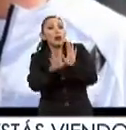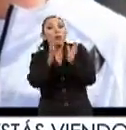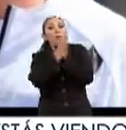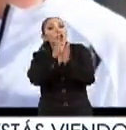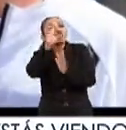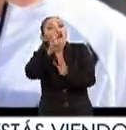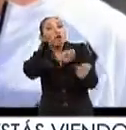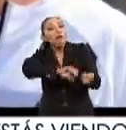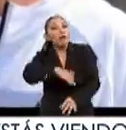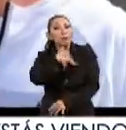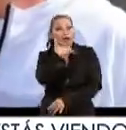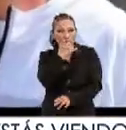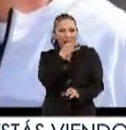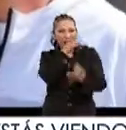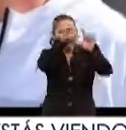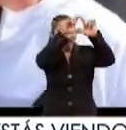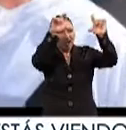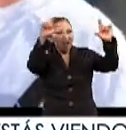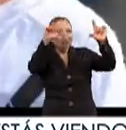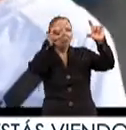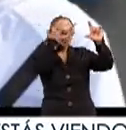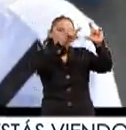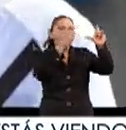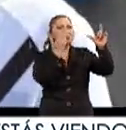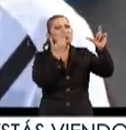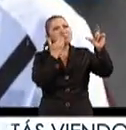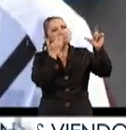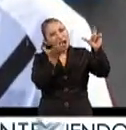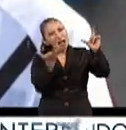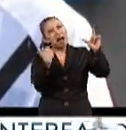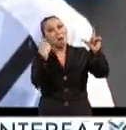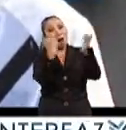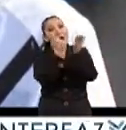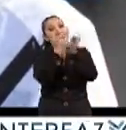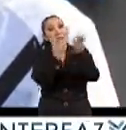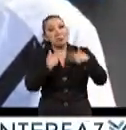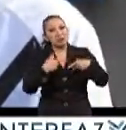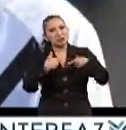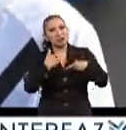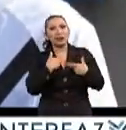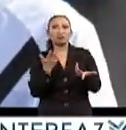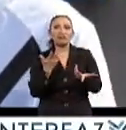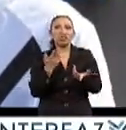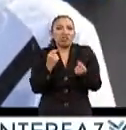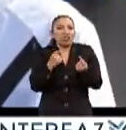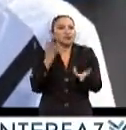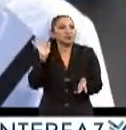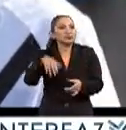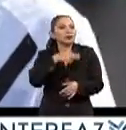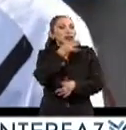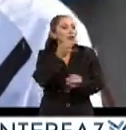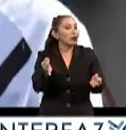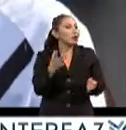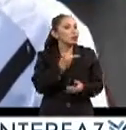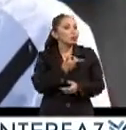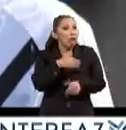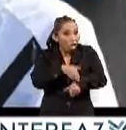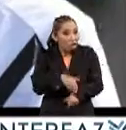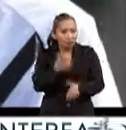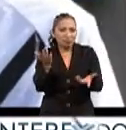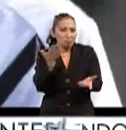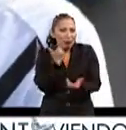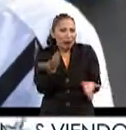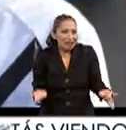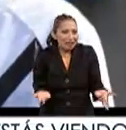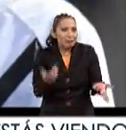basura aquí puede ser algo como de imposición a la gente que muchas veces al ser un anuncio impositivo no le hacemos caso